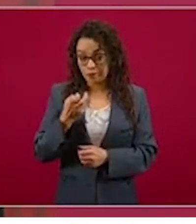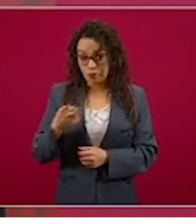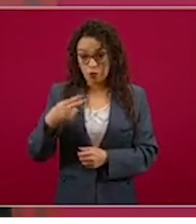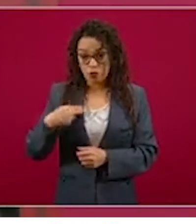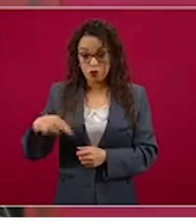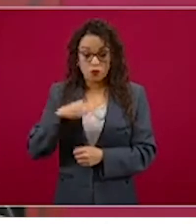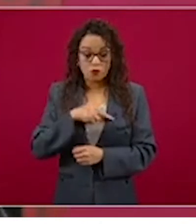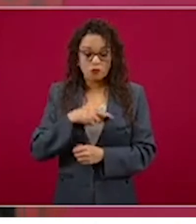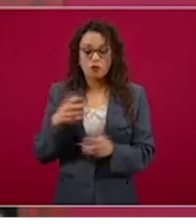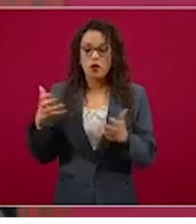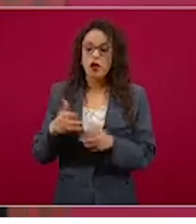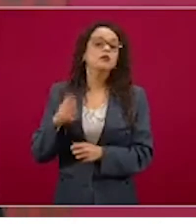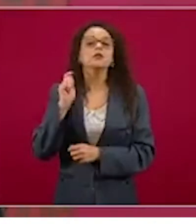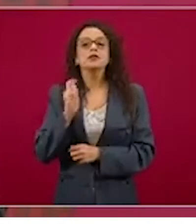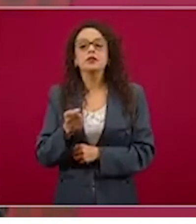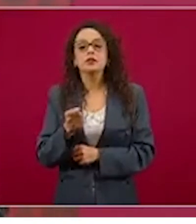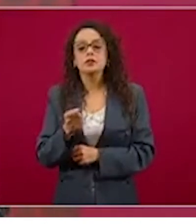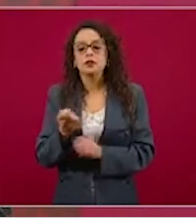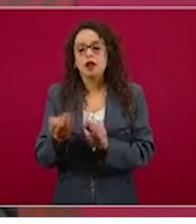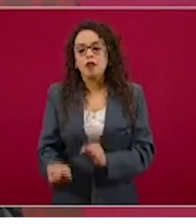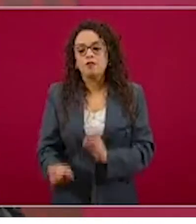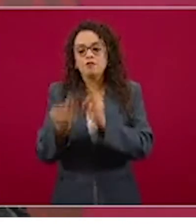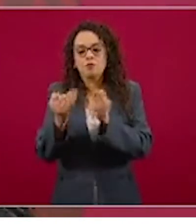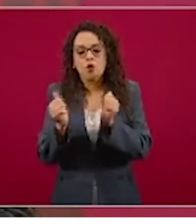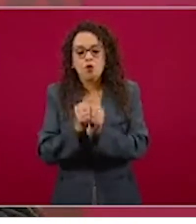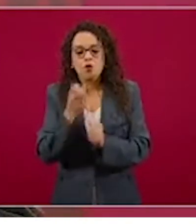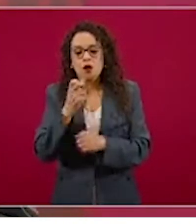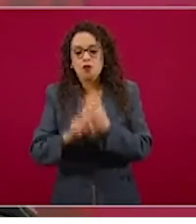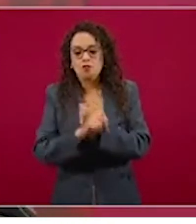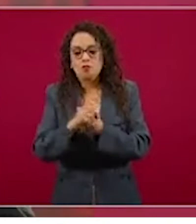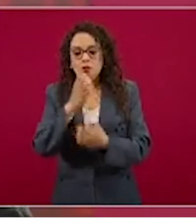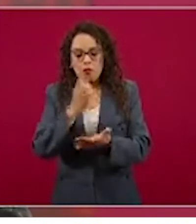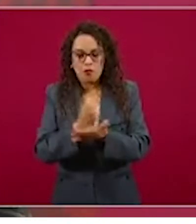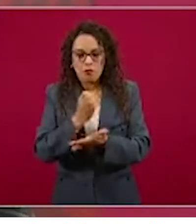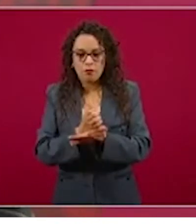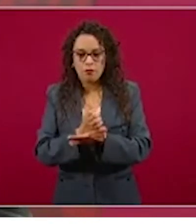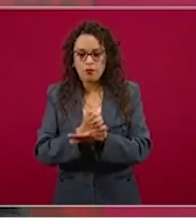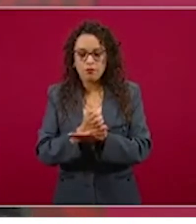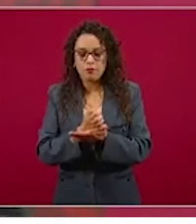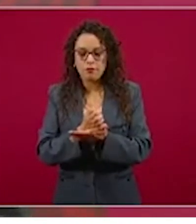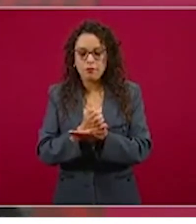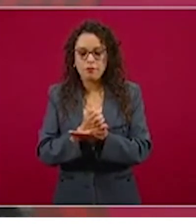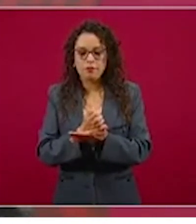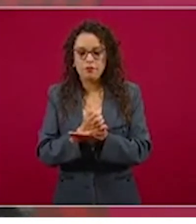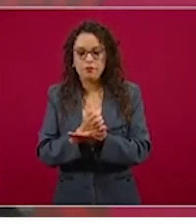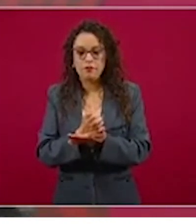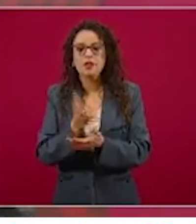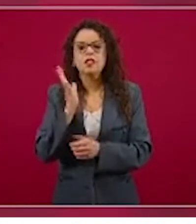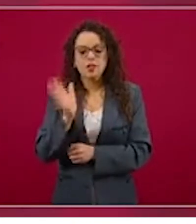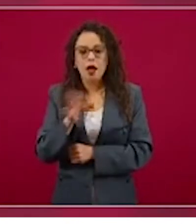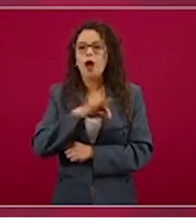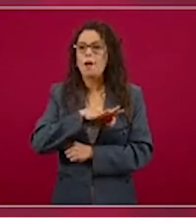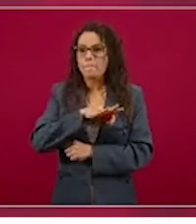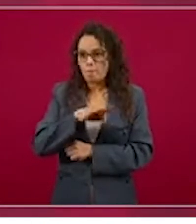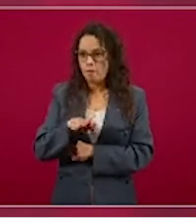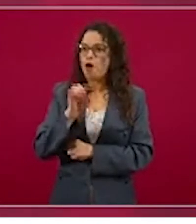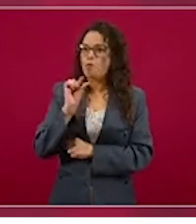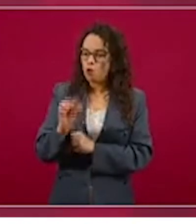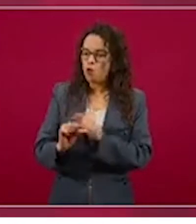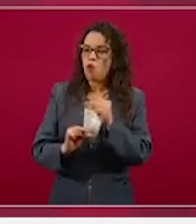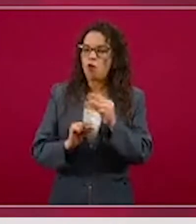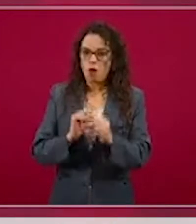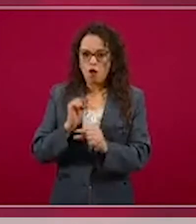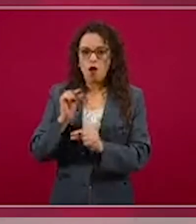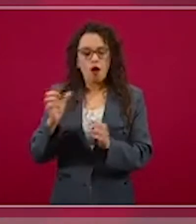esta crisis económica y hemos logrado una recuperación